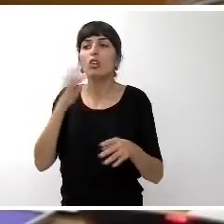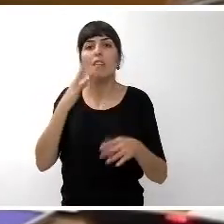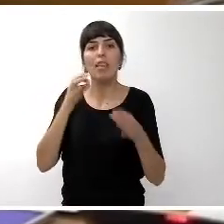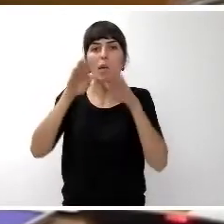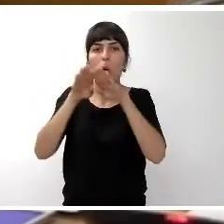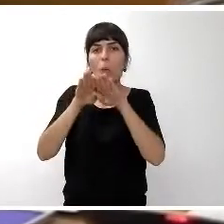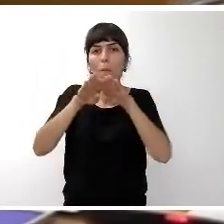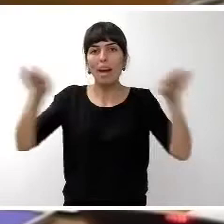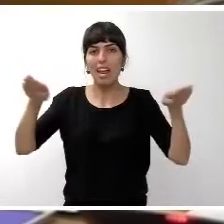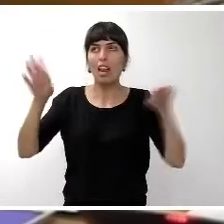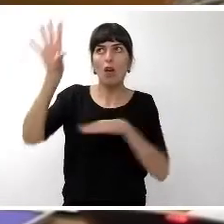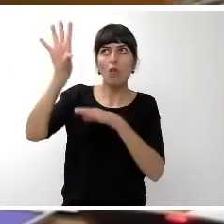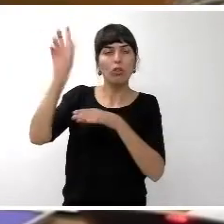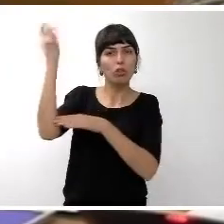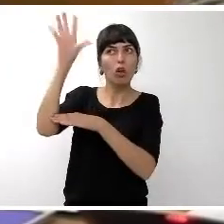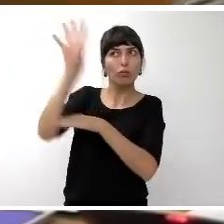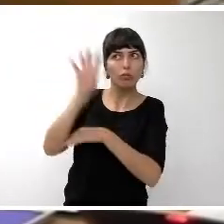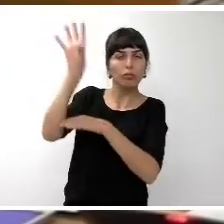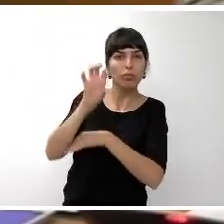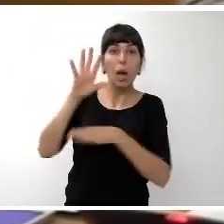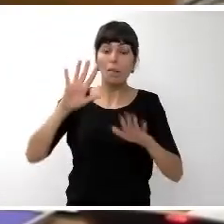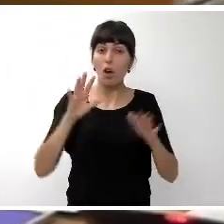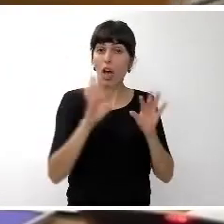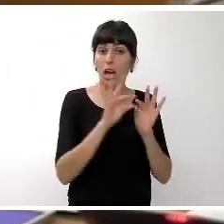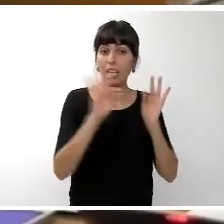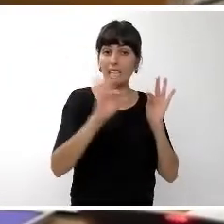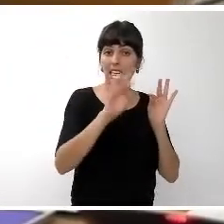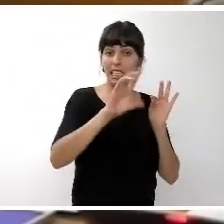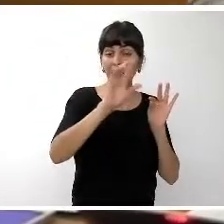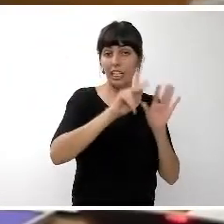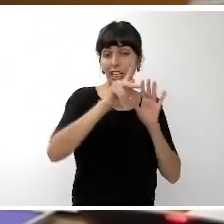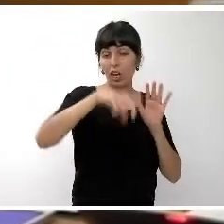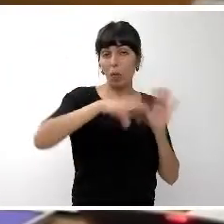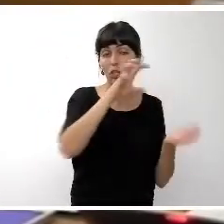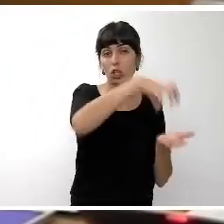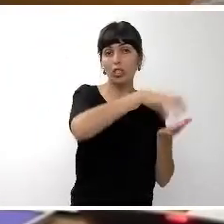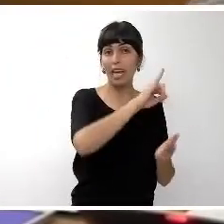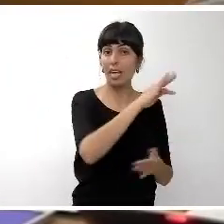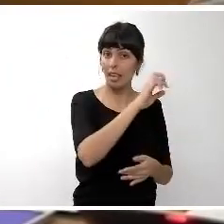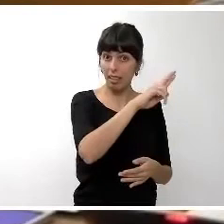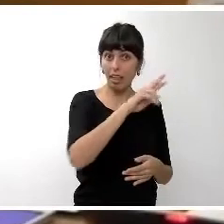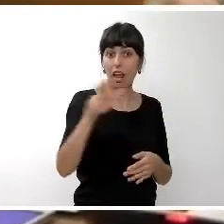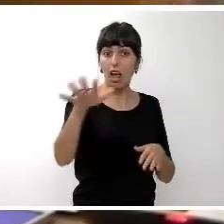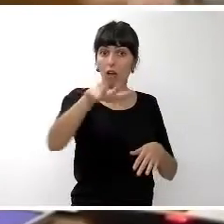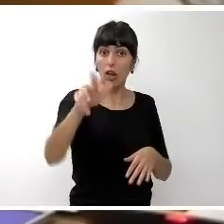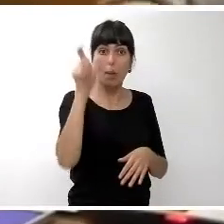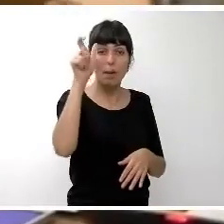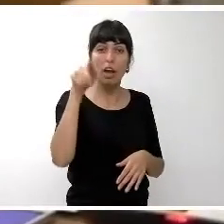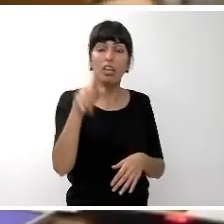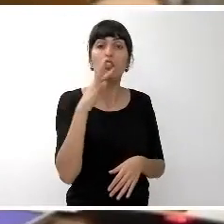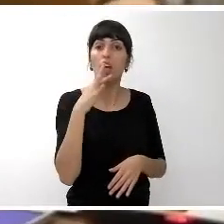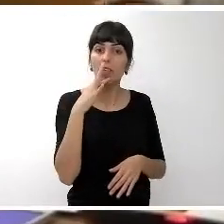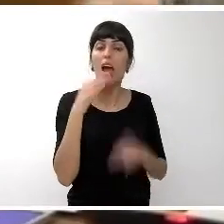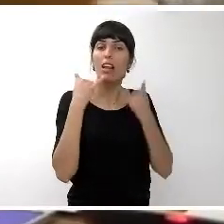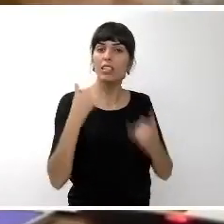kilómetros del lugar donde se ubican las instalaciones del ITER tenemos un pueblo un barrio de Arico que todavía se abastece de electricidad con